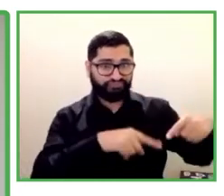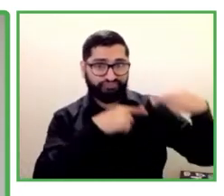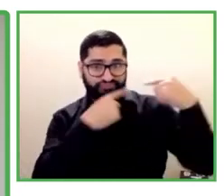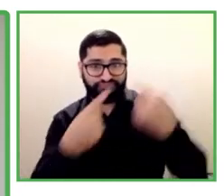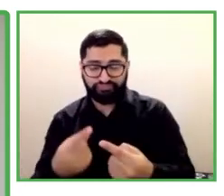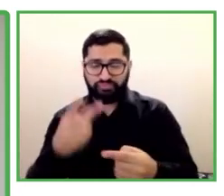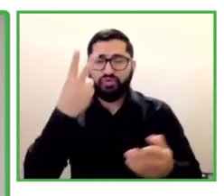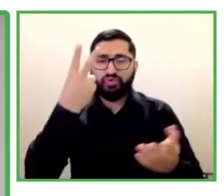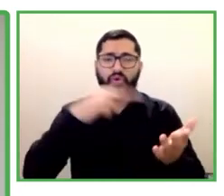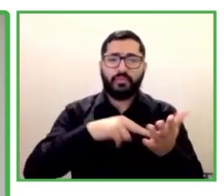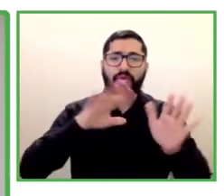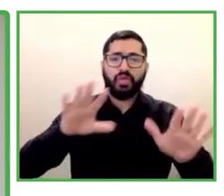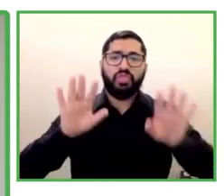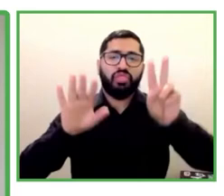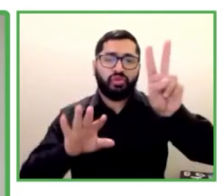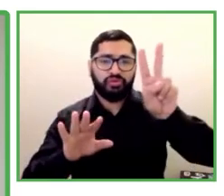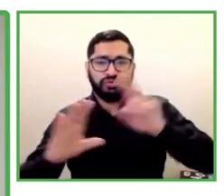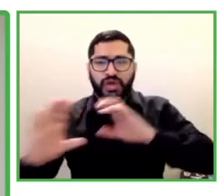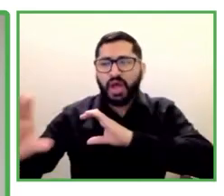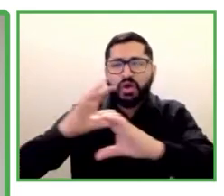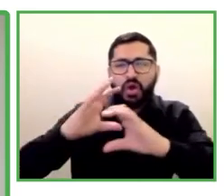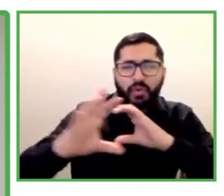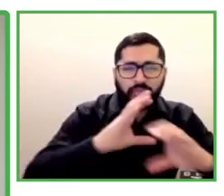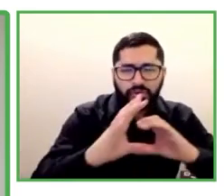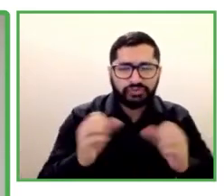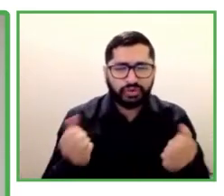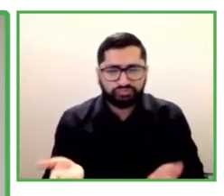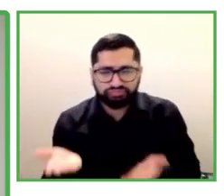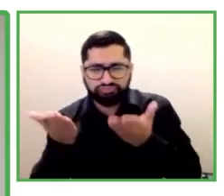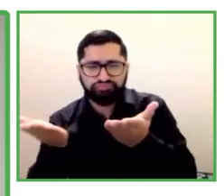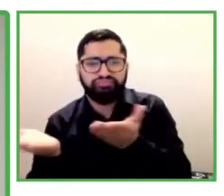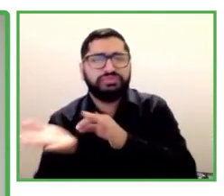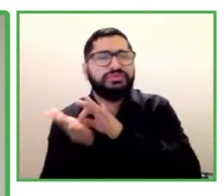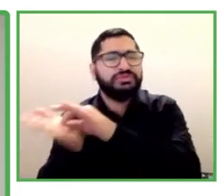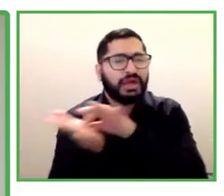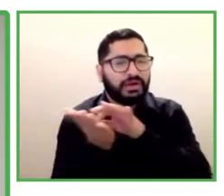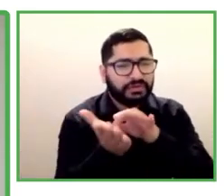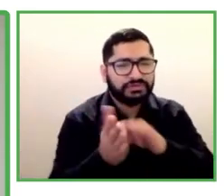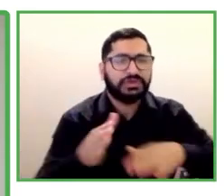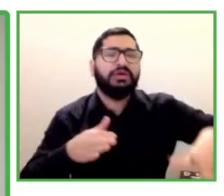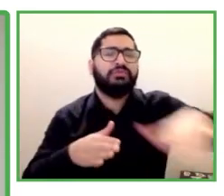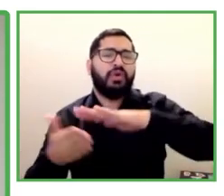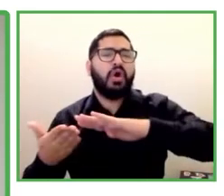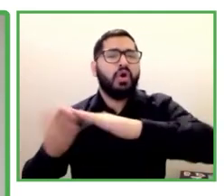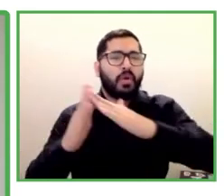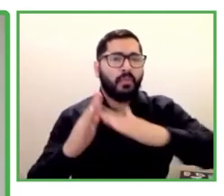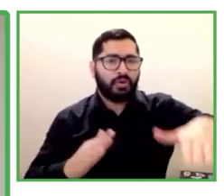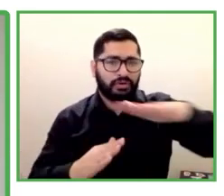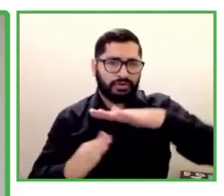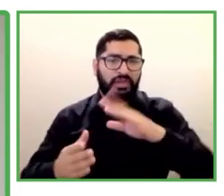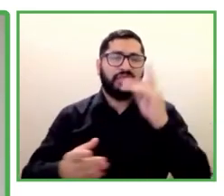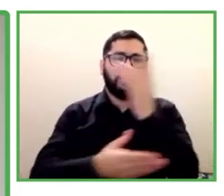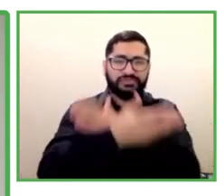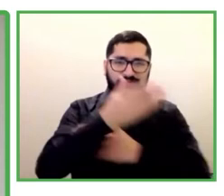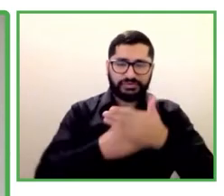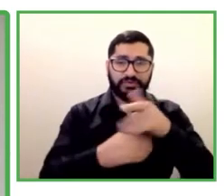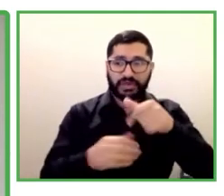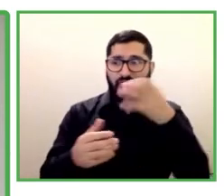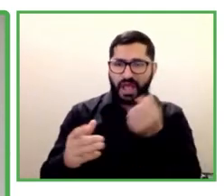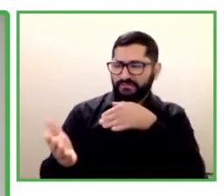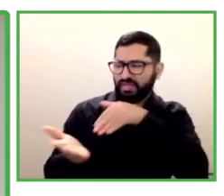particularmente para grupos vulnerables como las personas con discapacidades. Alan va a presentar sobre